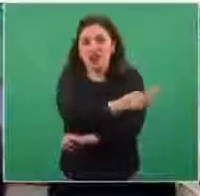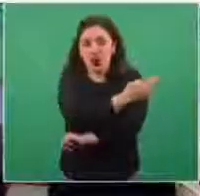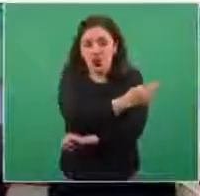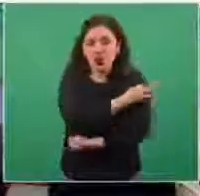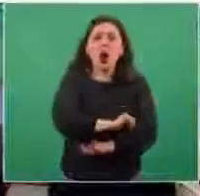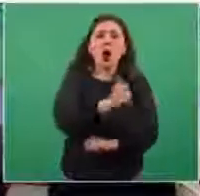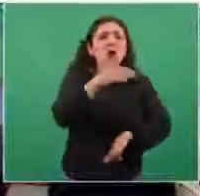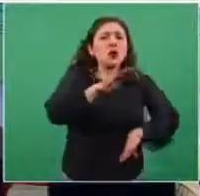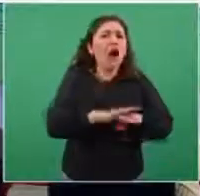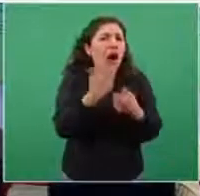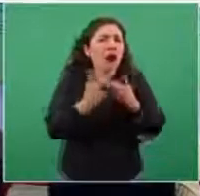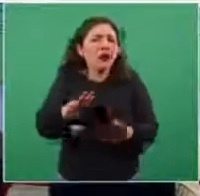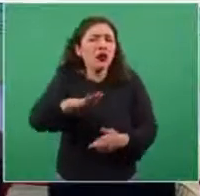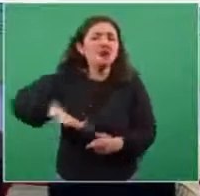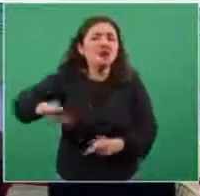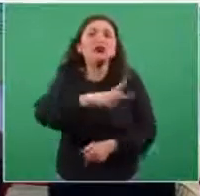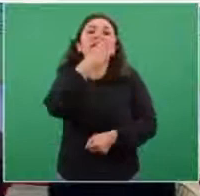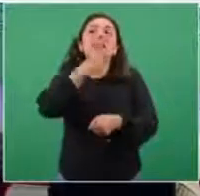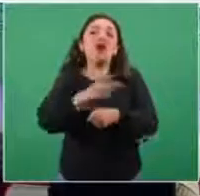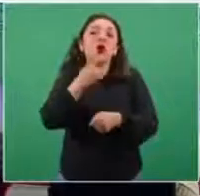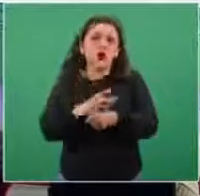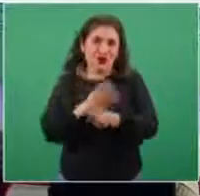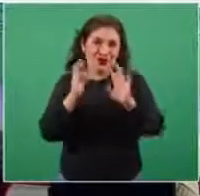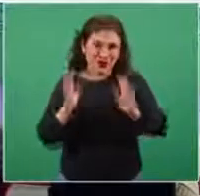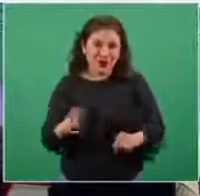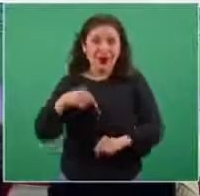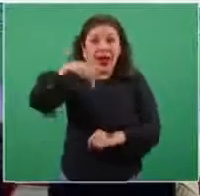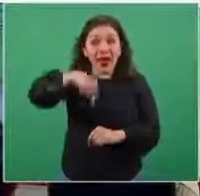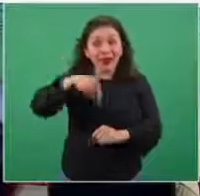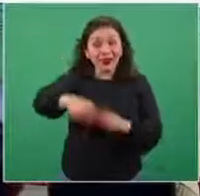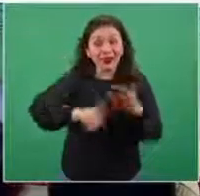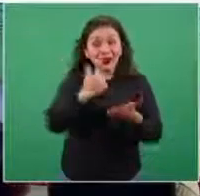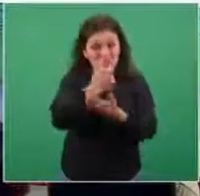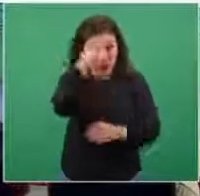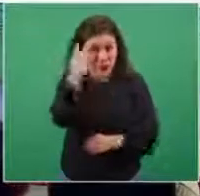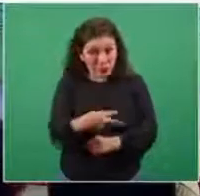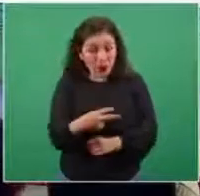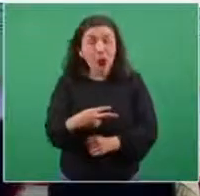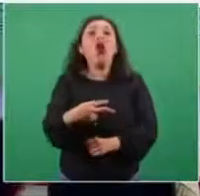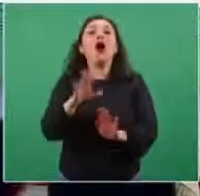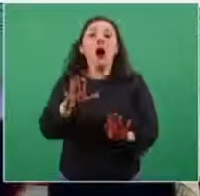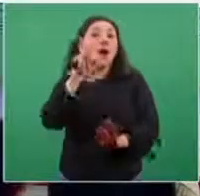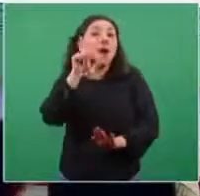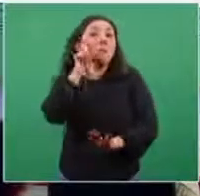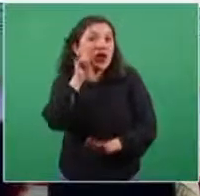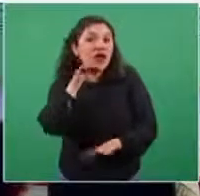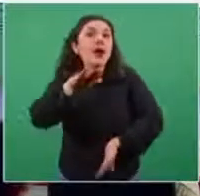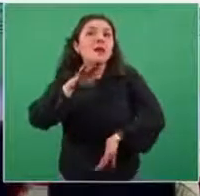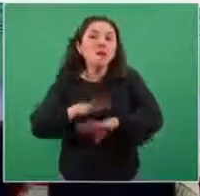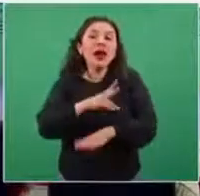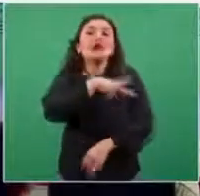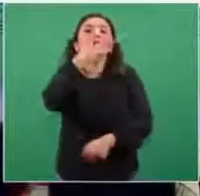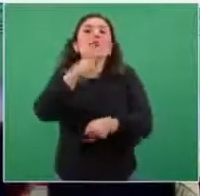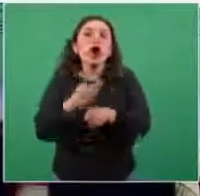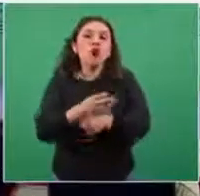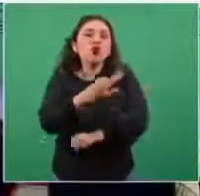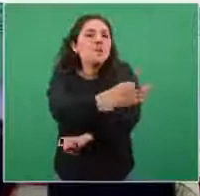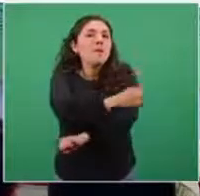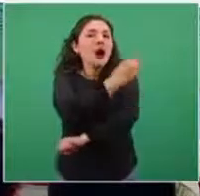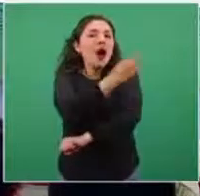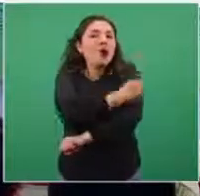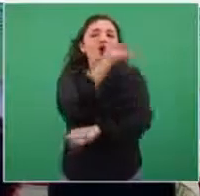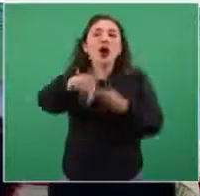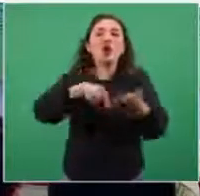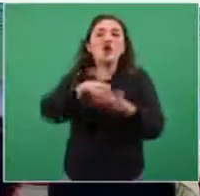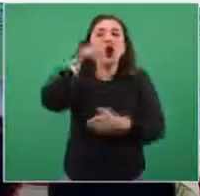el resto por el momento ya son segundas dosis. En la Ciudad de México y mañana se estarán también ampliando las segundas dosis en